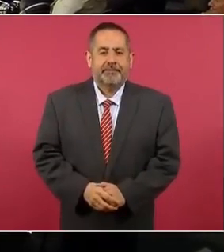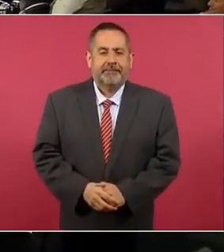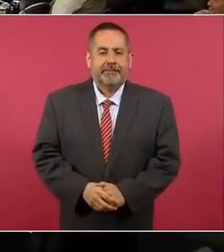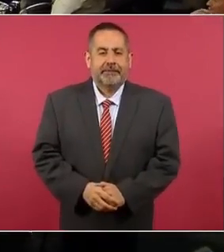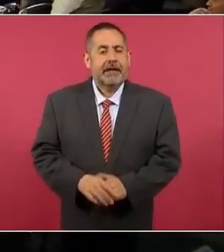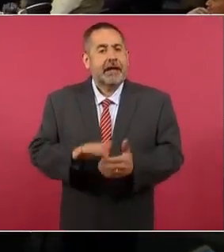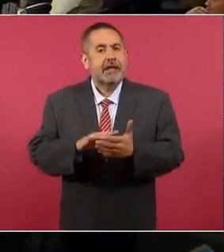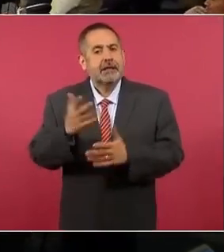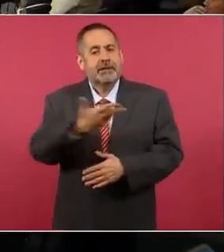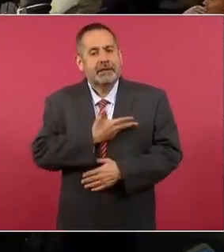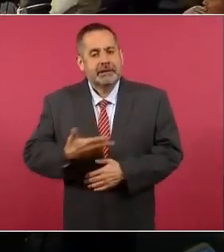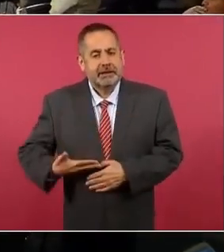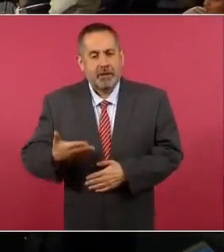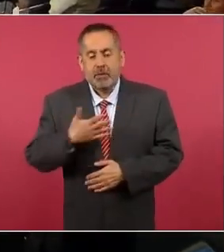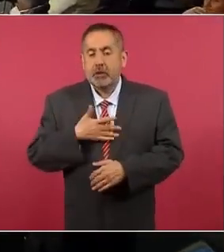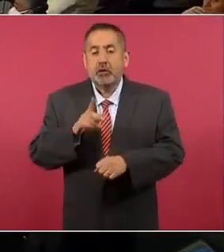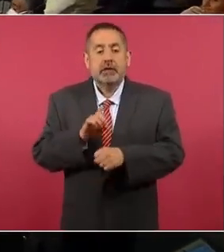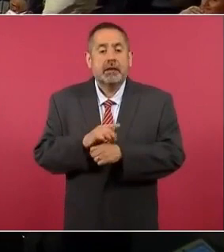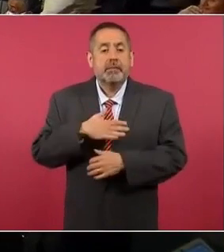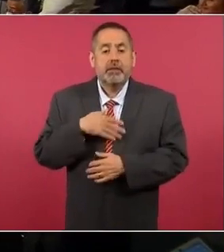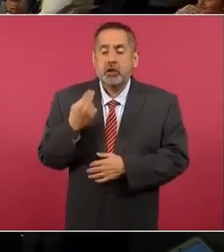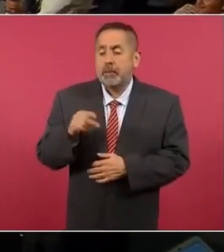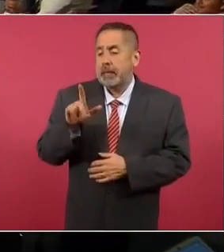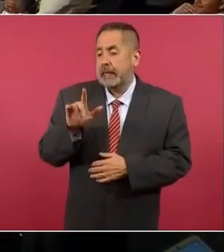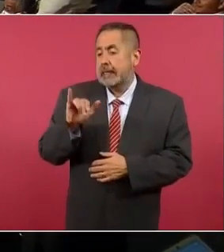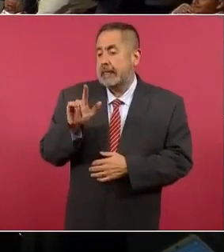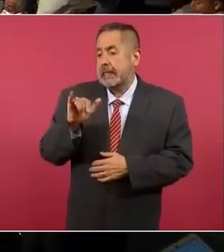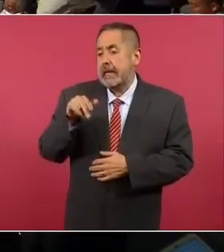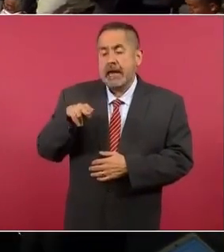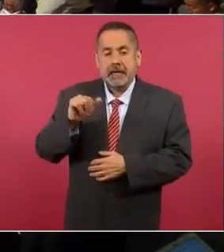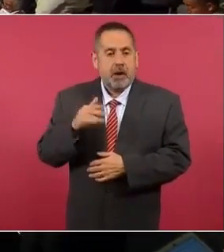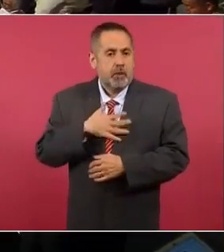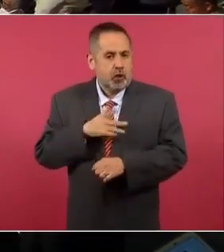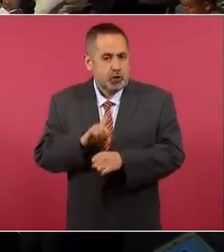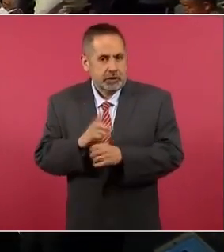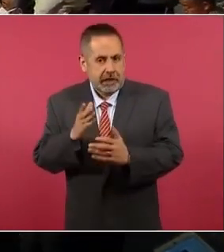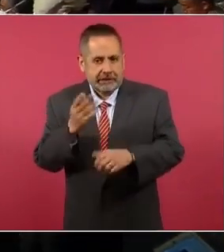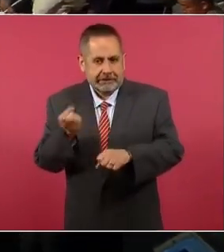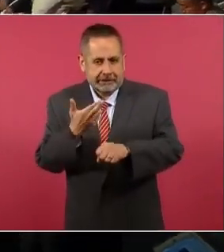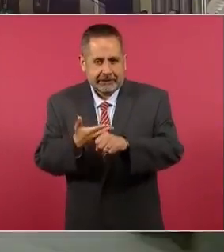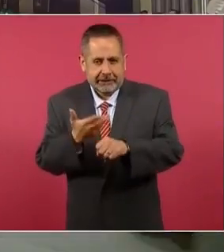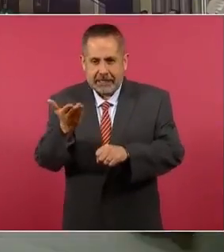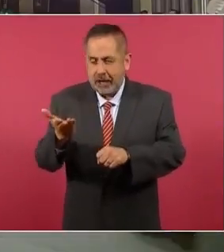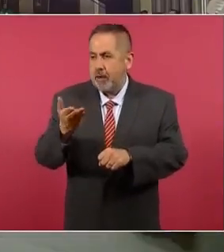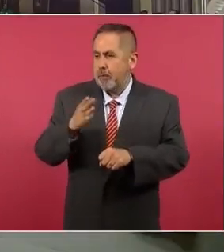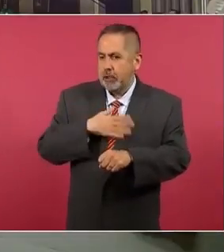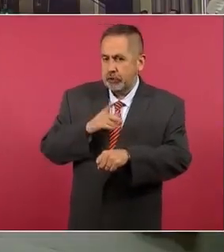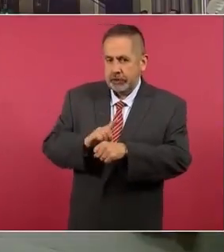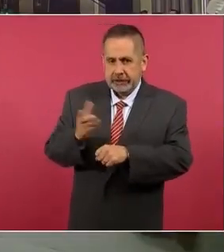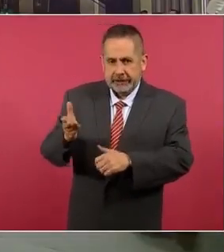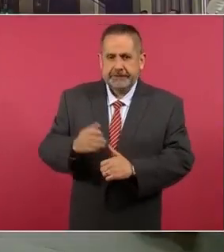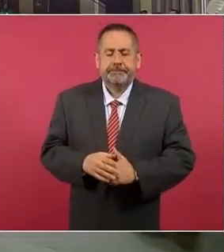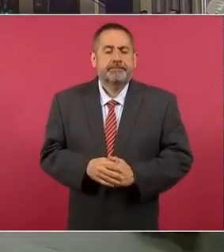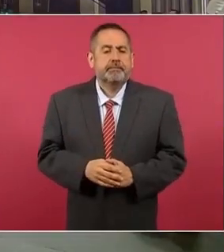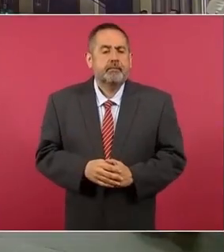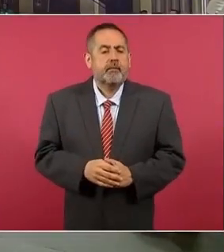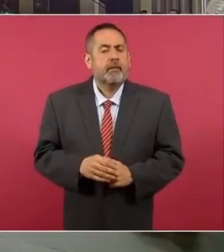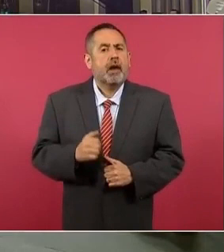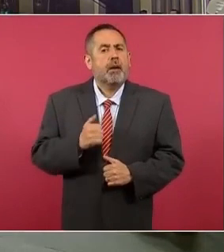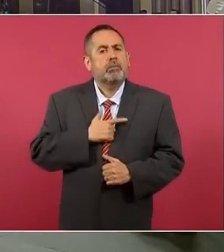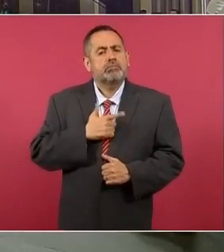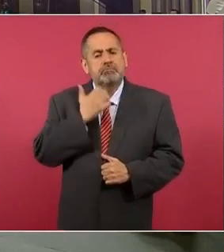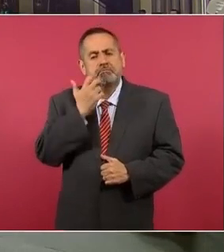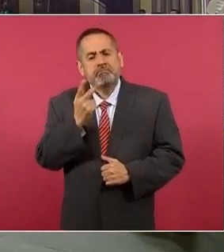Gracias, señor presidente. Muy buenos días. Liliana Noble de Pulso Saludable. Buenos días, secretaria. Laura, buenos días. Me gustaría